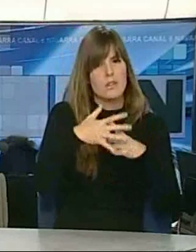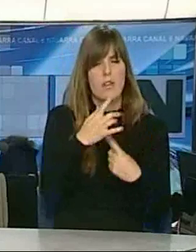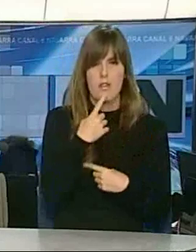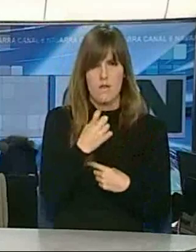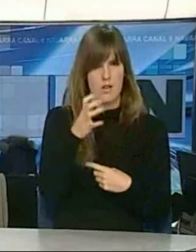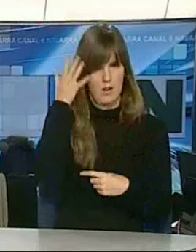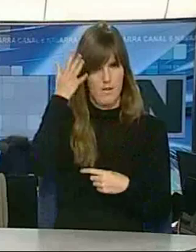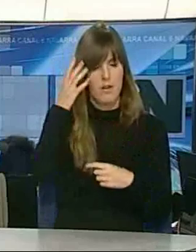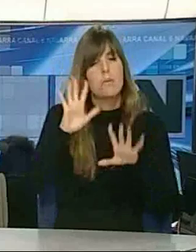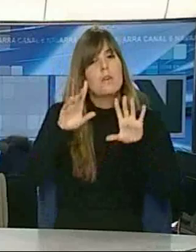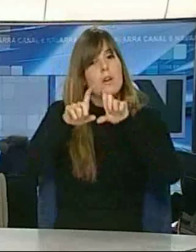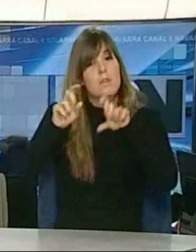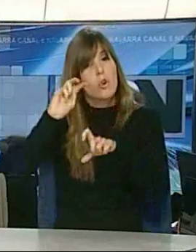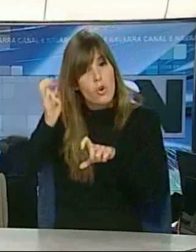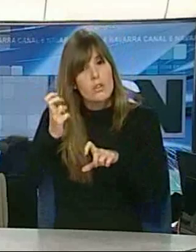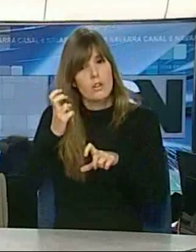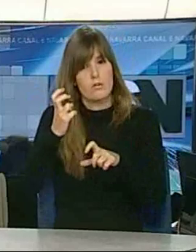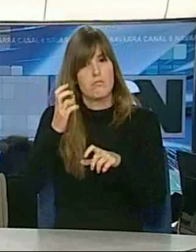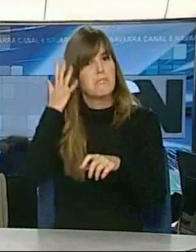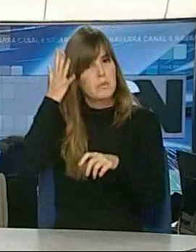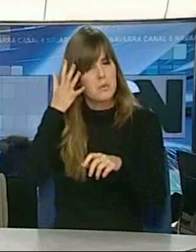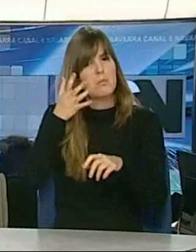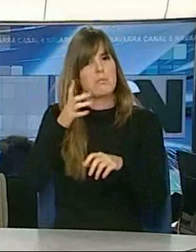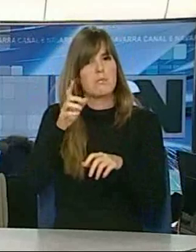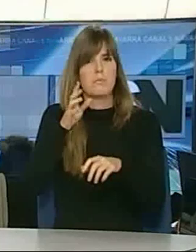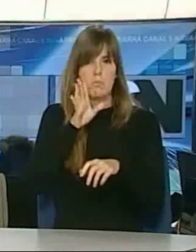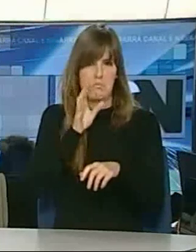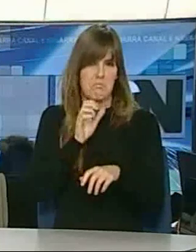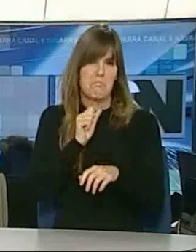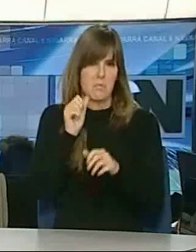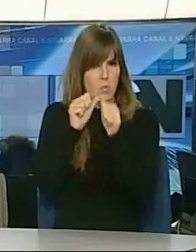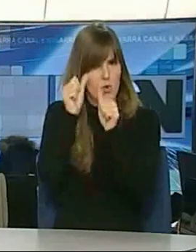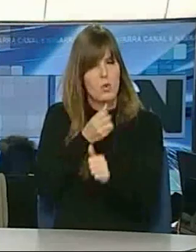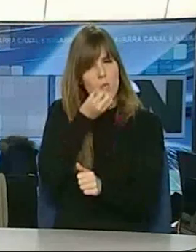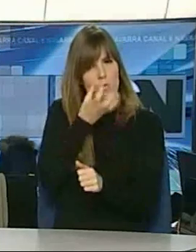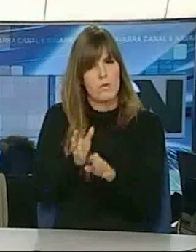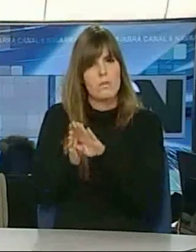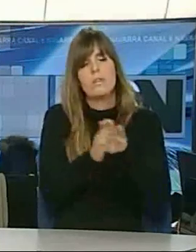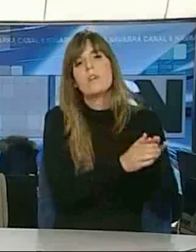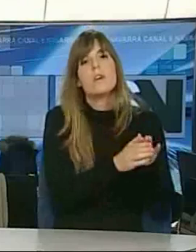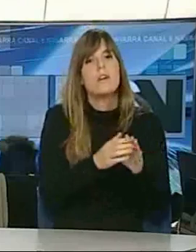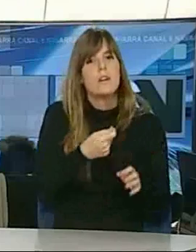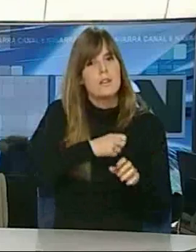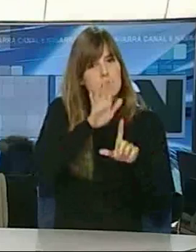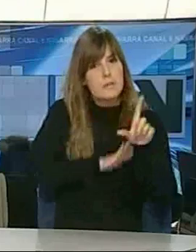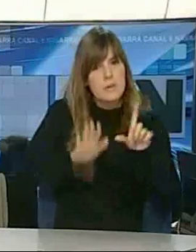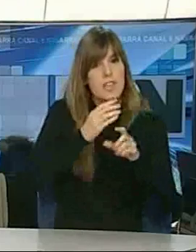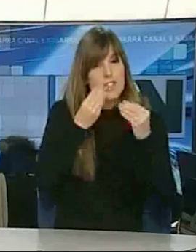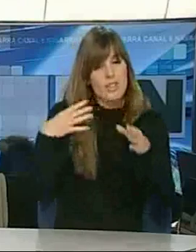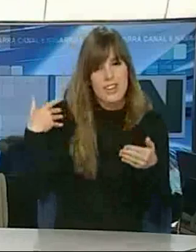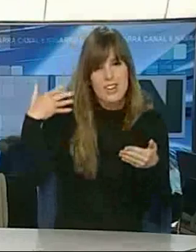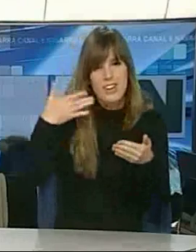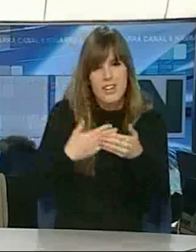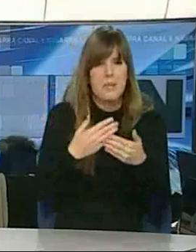comunidad, pero otras muchas empresas en estos momentos creo que son un ejemplo. En el conjunto de España hemos llegado al nivel más alto en toda la serie histórica